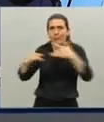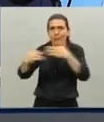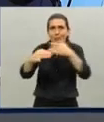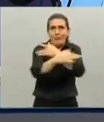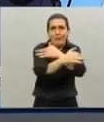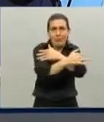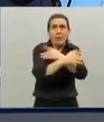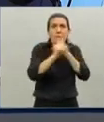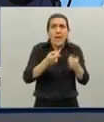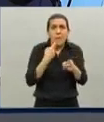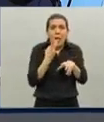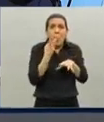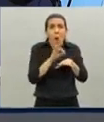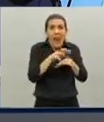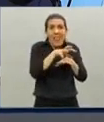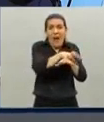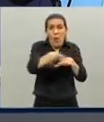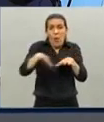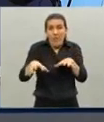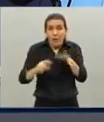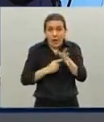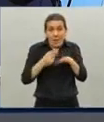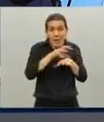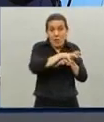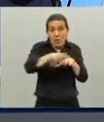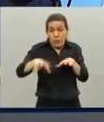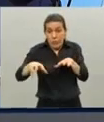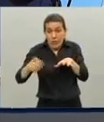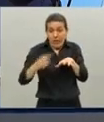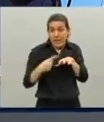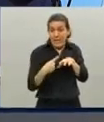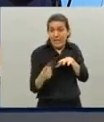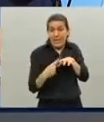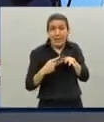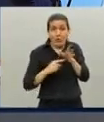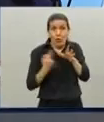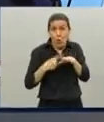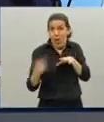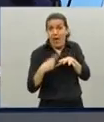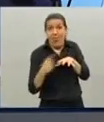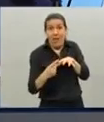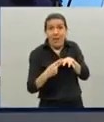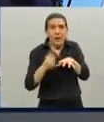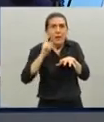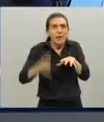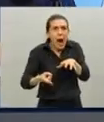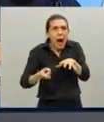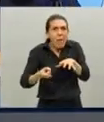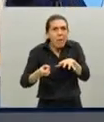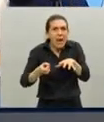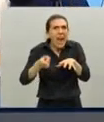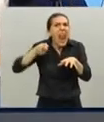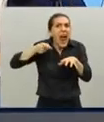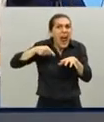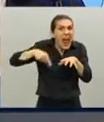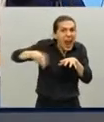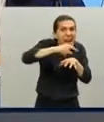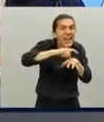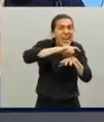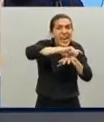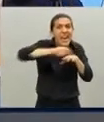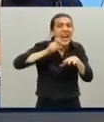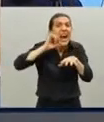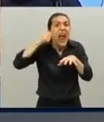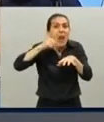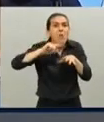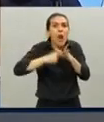la circulación de esas 40 jurisdicciones con la jurisdicción de la Ciudad de Buenos Aires y allí además está el epicentro económico más grande de la